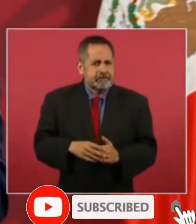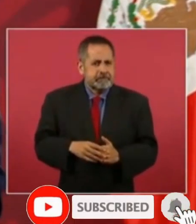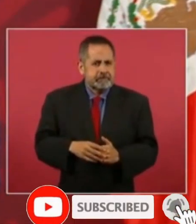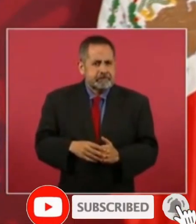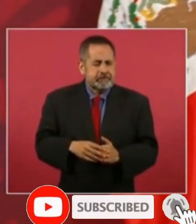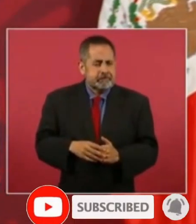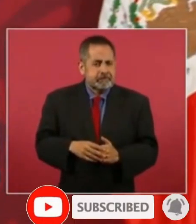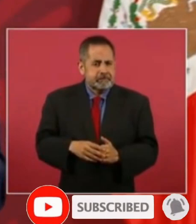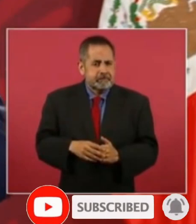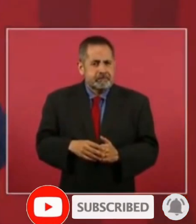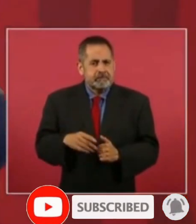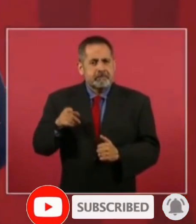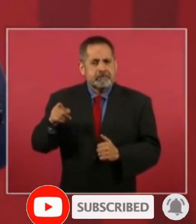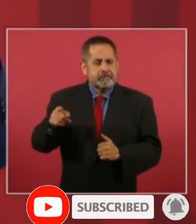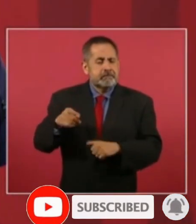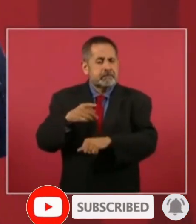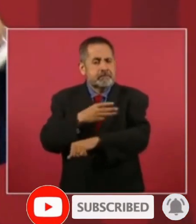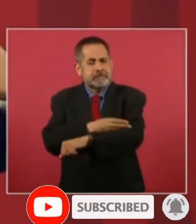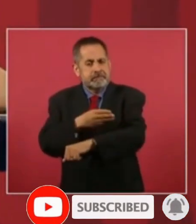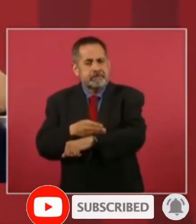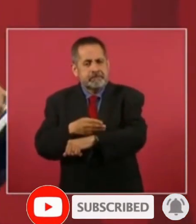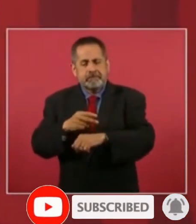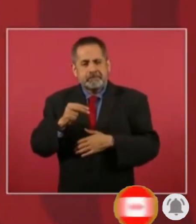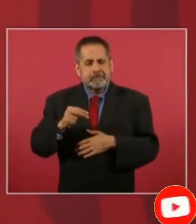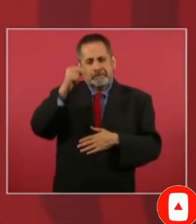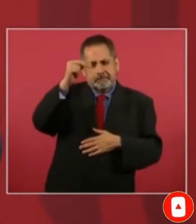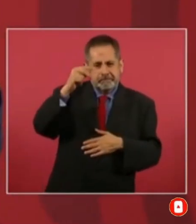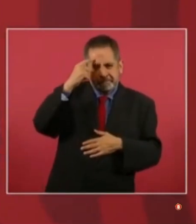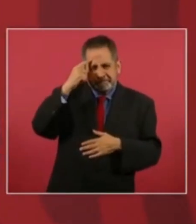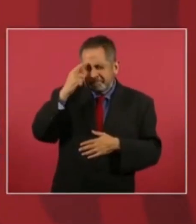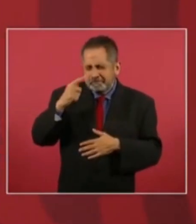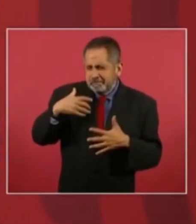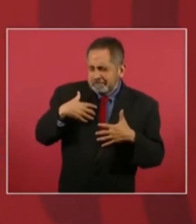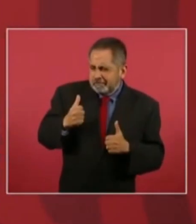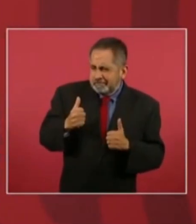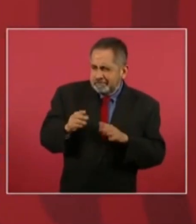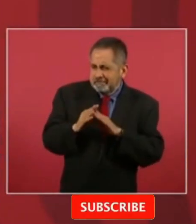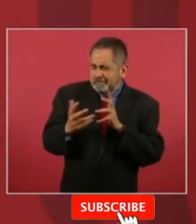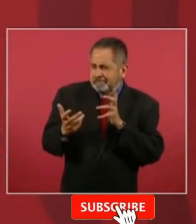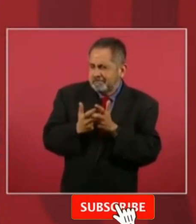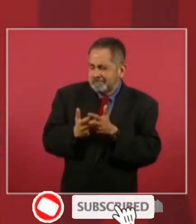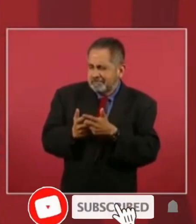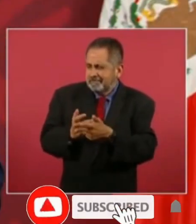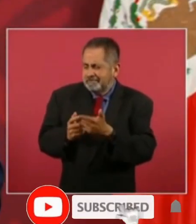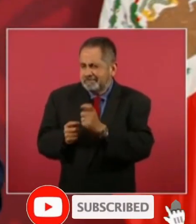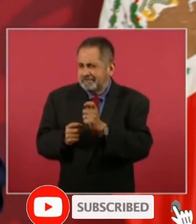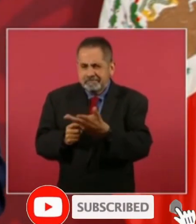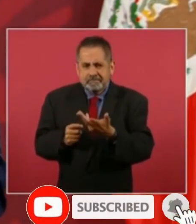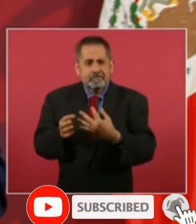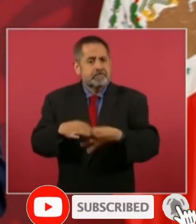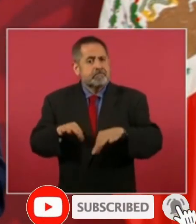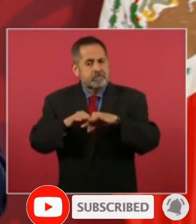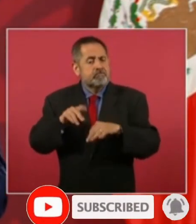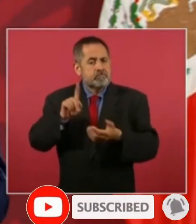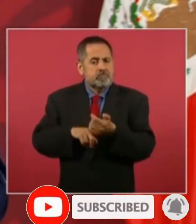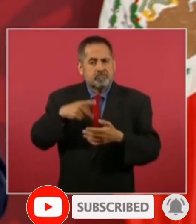era del norte y no entendió bien la importancia